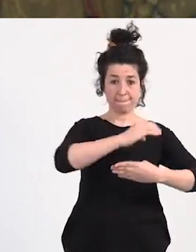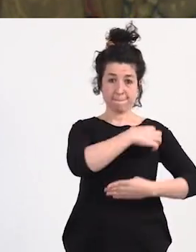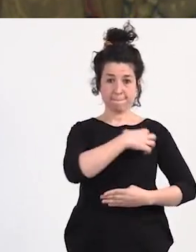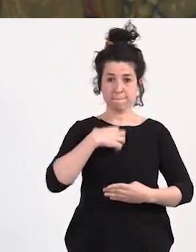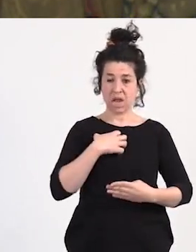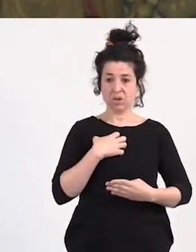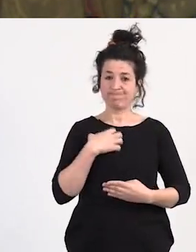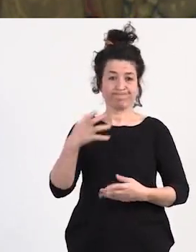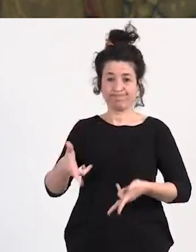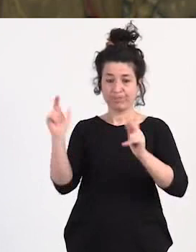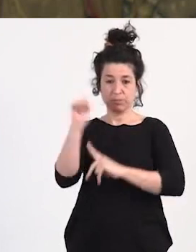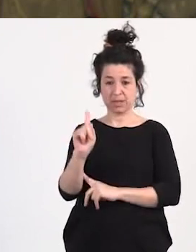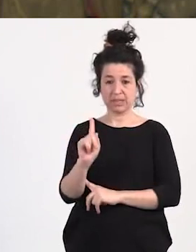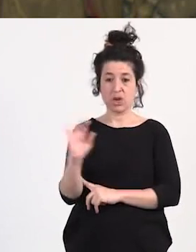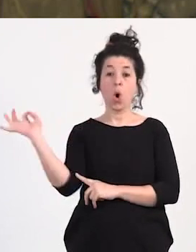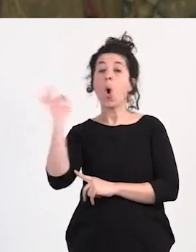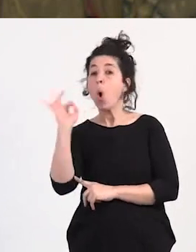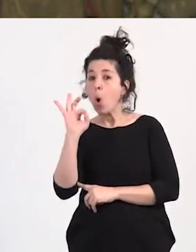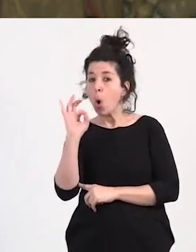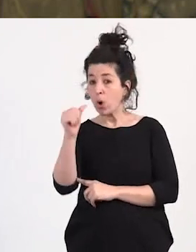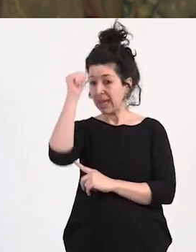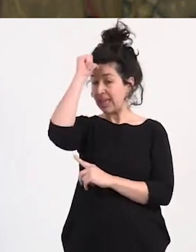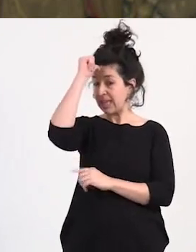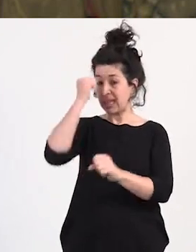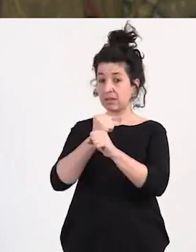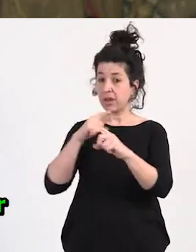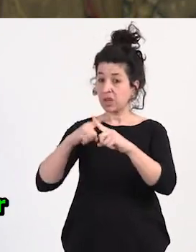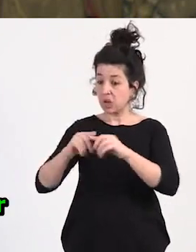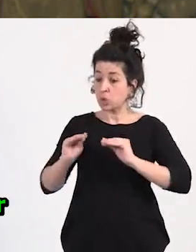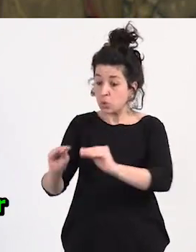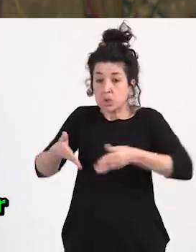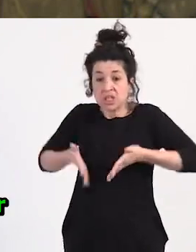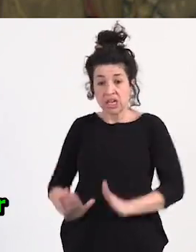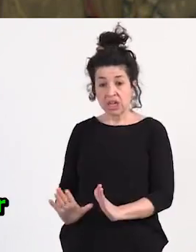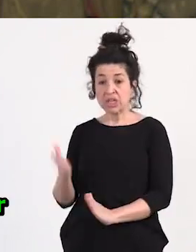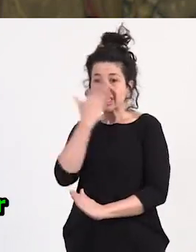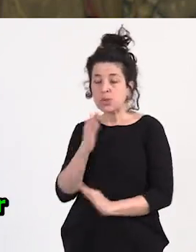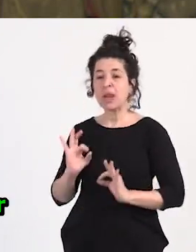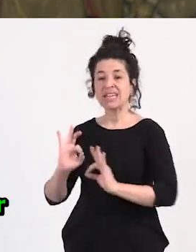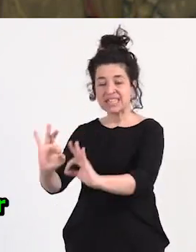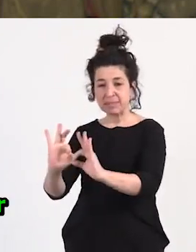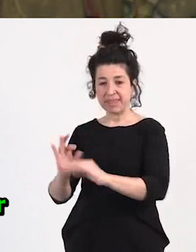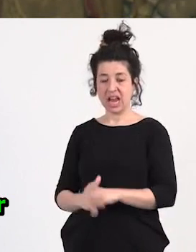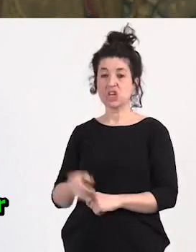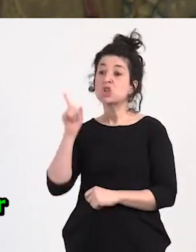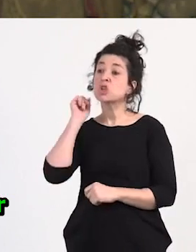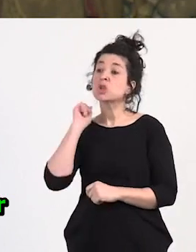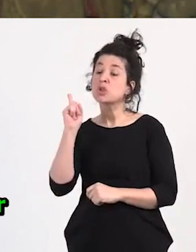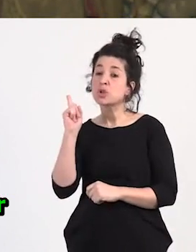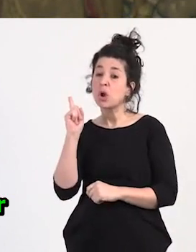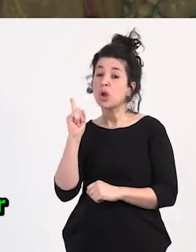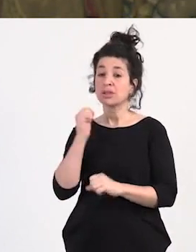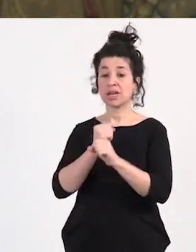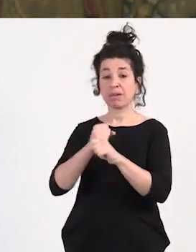los hijos de las trabajadoras sexuales de la India van a una escuela especial a una escuela donde solamente pueden ir los hijos de las